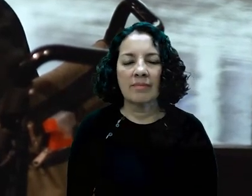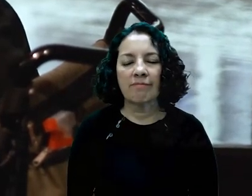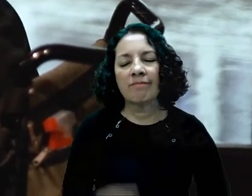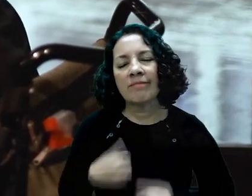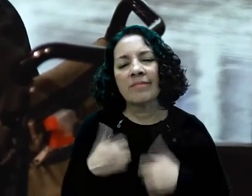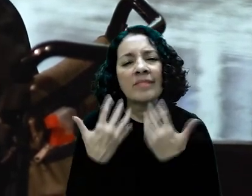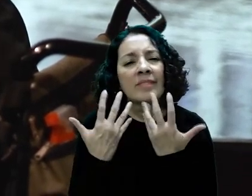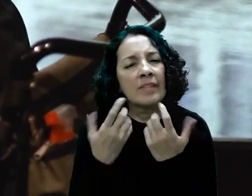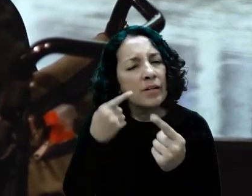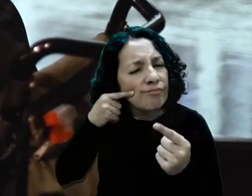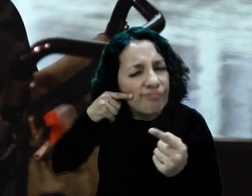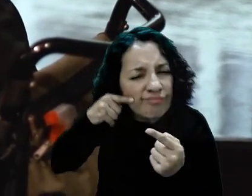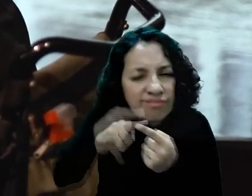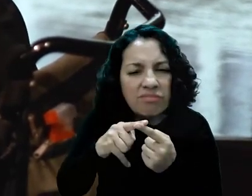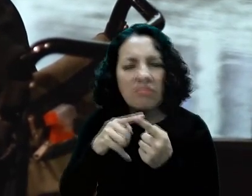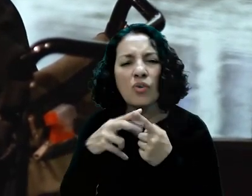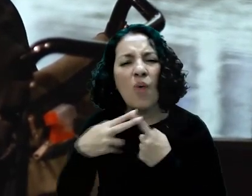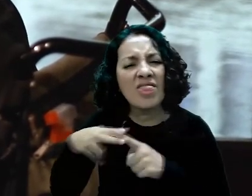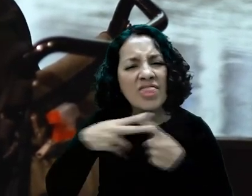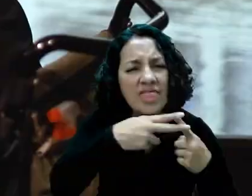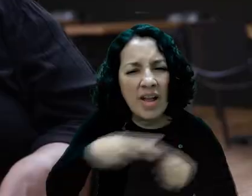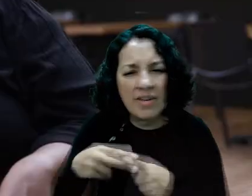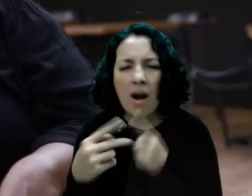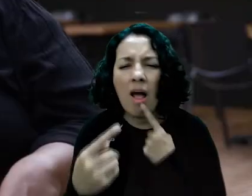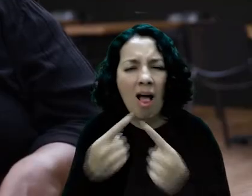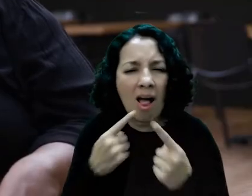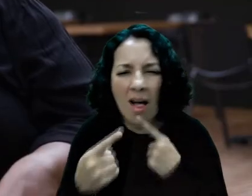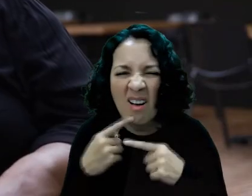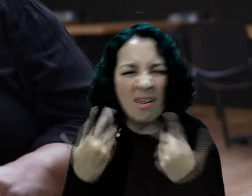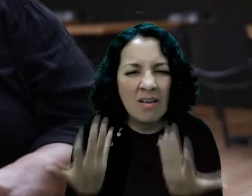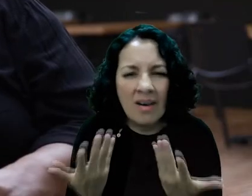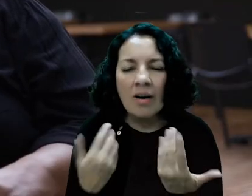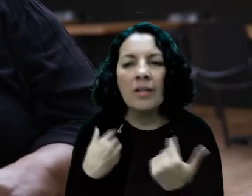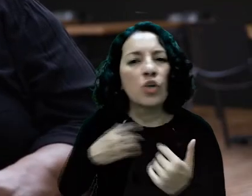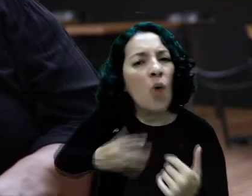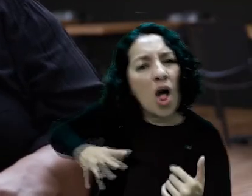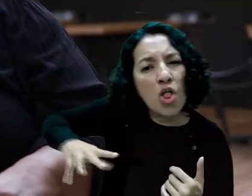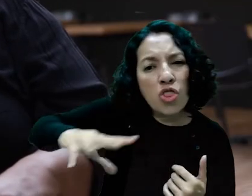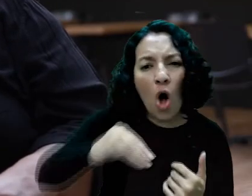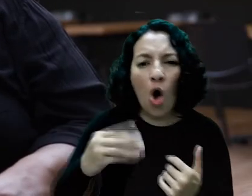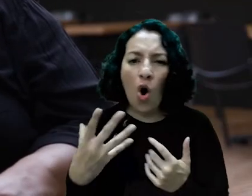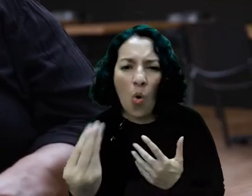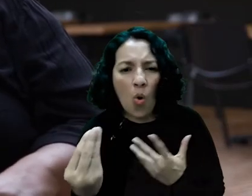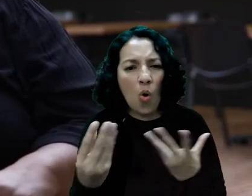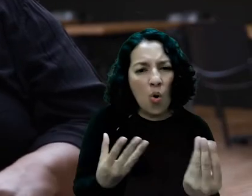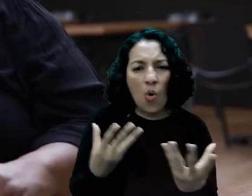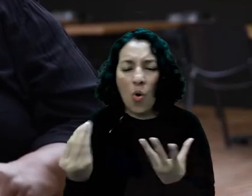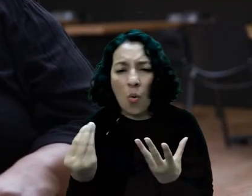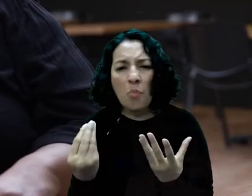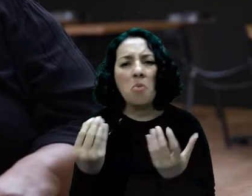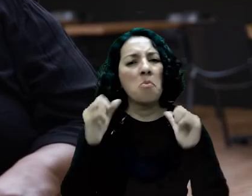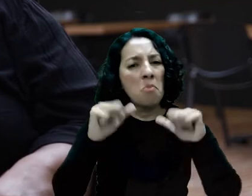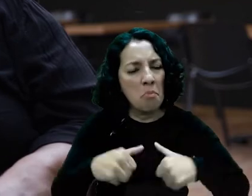Lo queremos tener como resultado de todos estos talleres, de todas estas conversaciones es que todas las poblaciones con